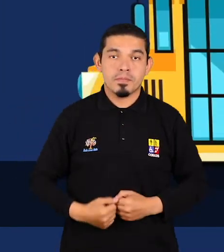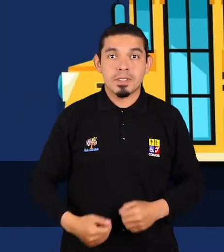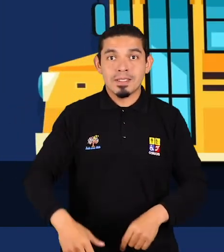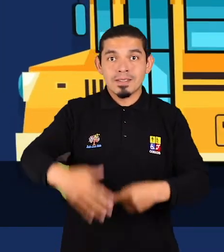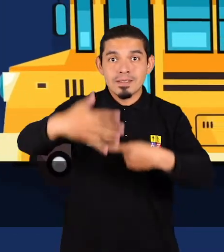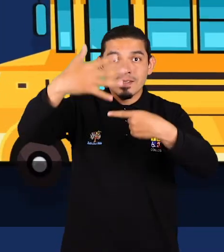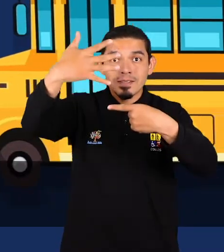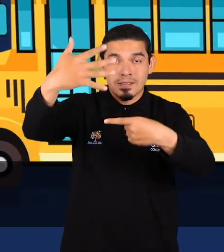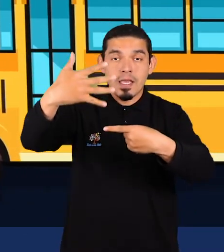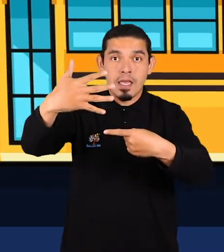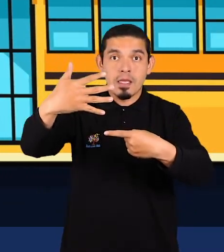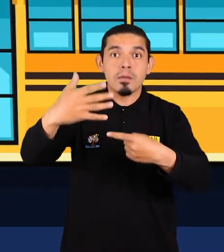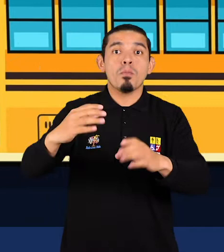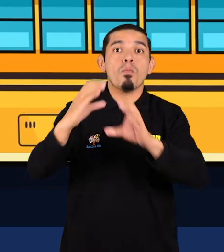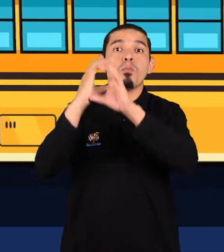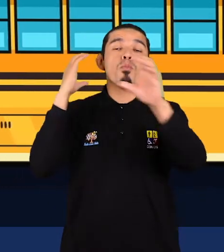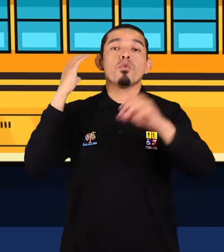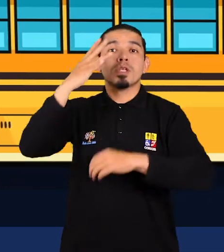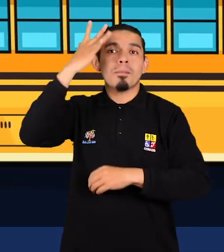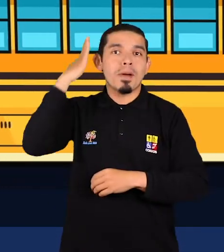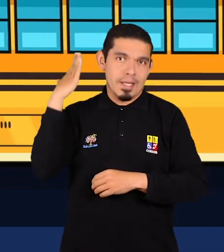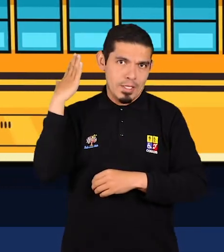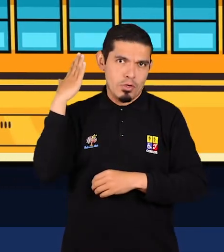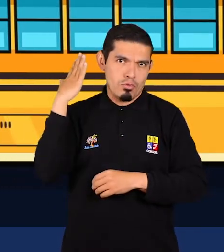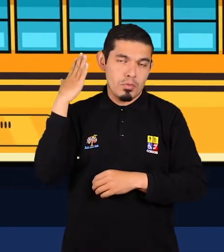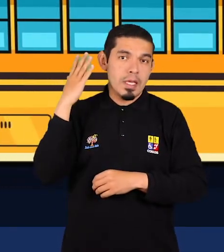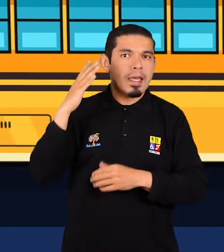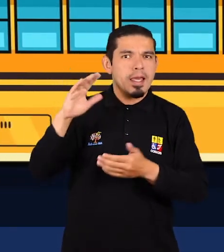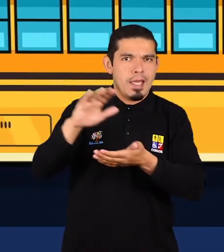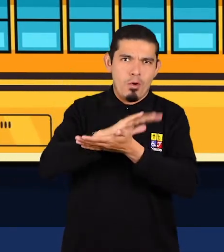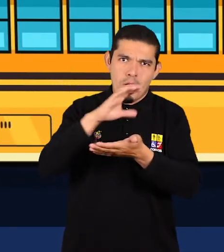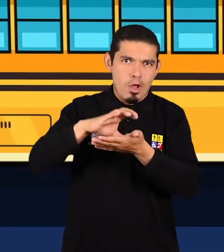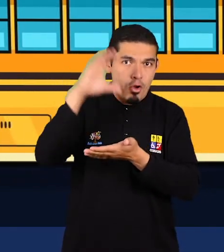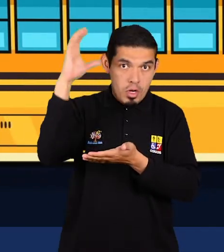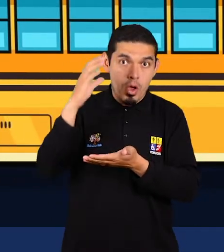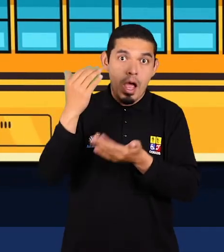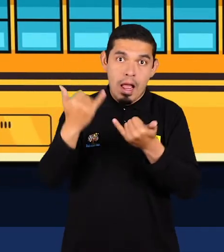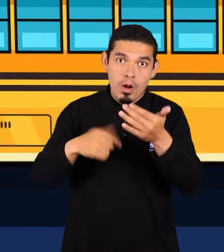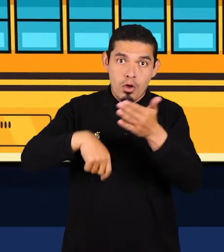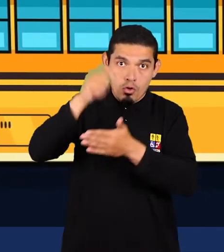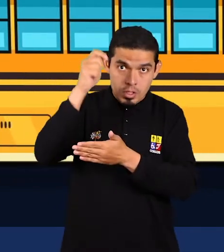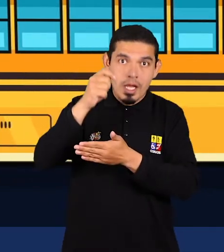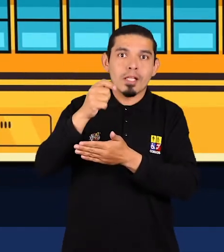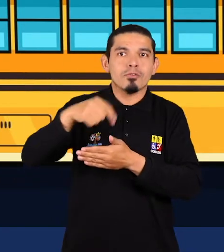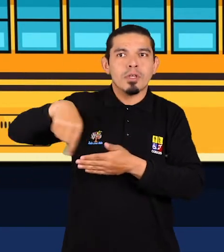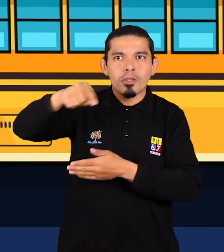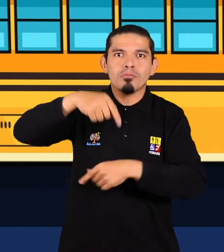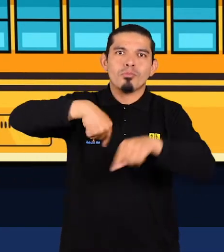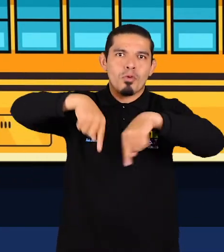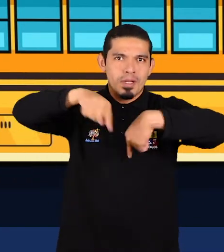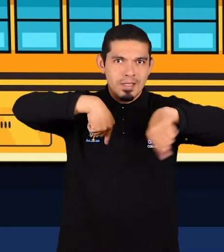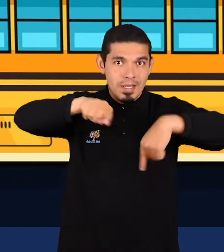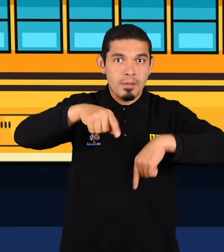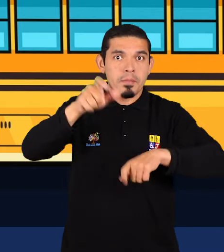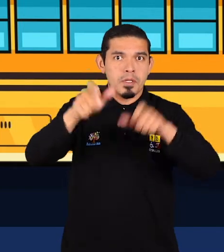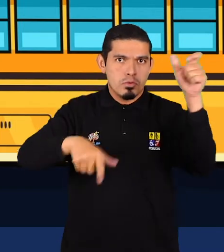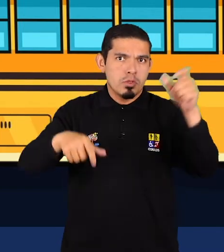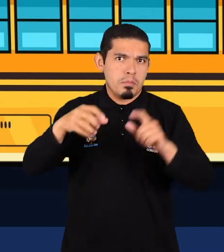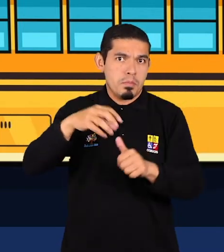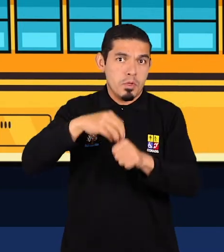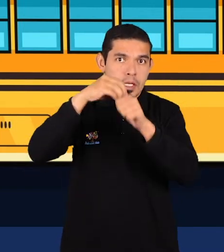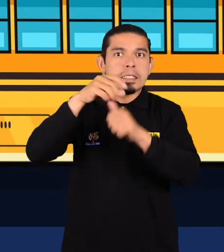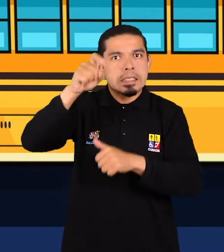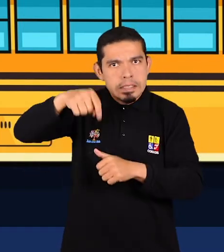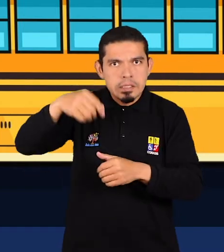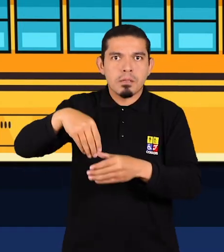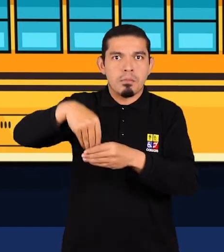unidades de transporte escolar o público contratadas para el traslado de personal de sectores prioritarios también deberán obtener un